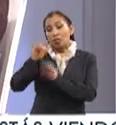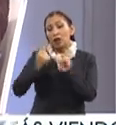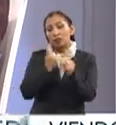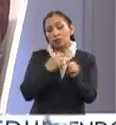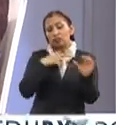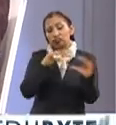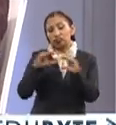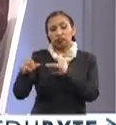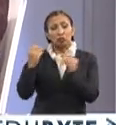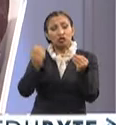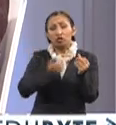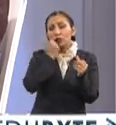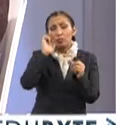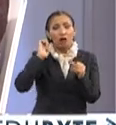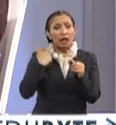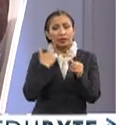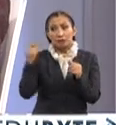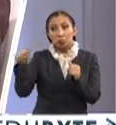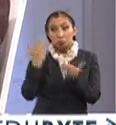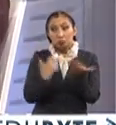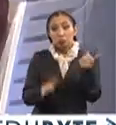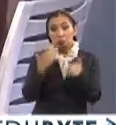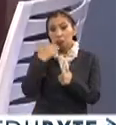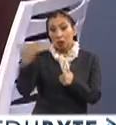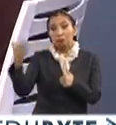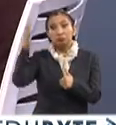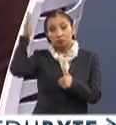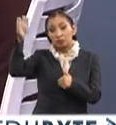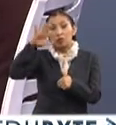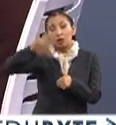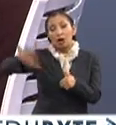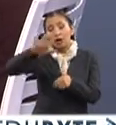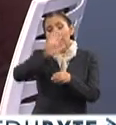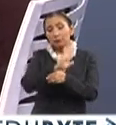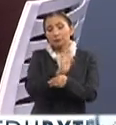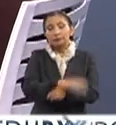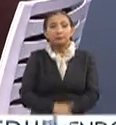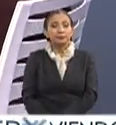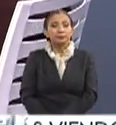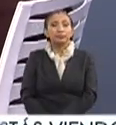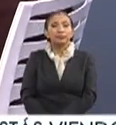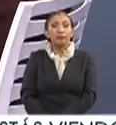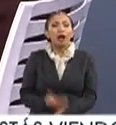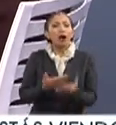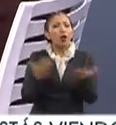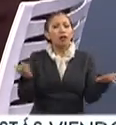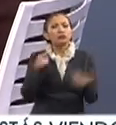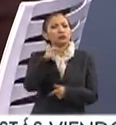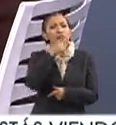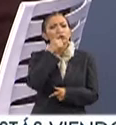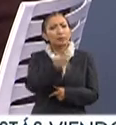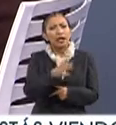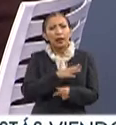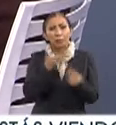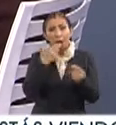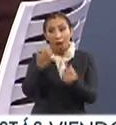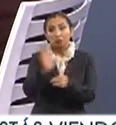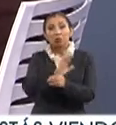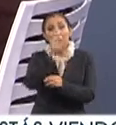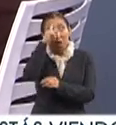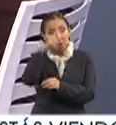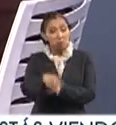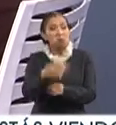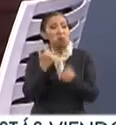de una gran cantidad de egresados que han tenido bastante éxito en el medio. Hoy se habla de que hay muy buen cine